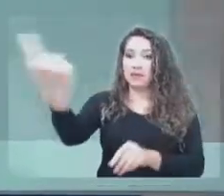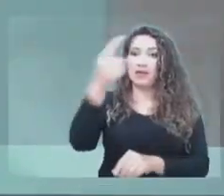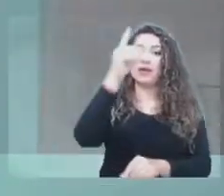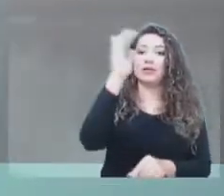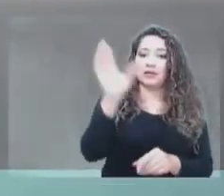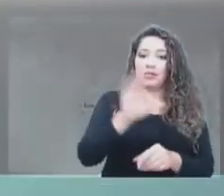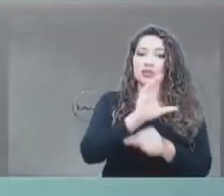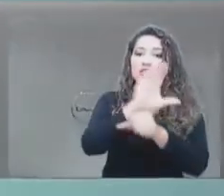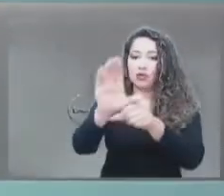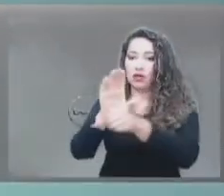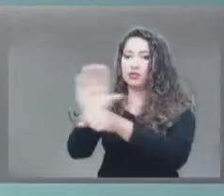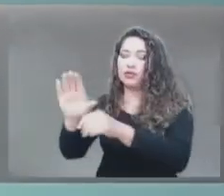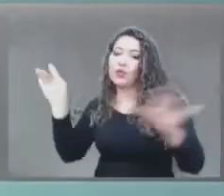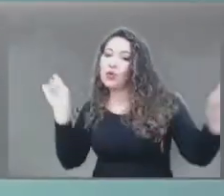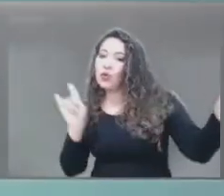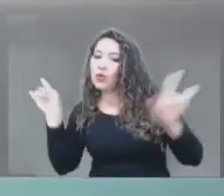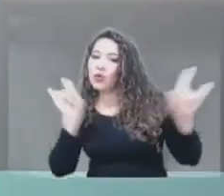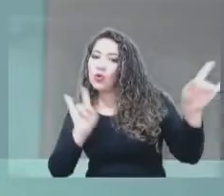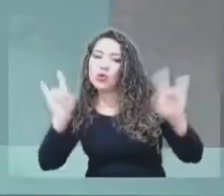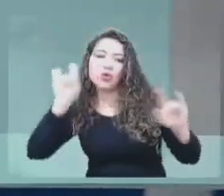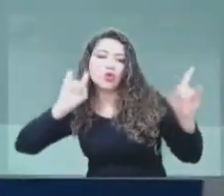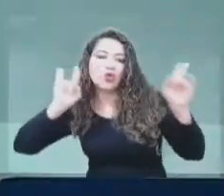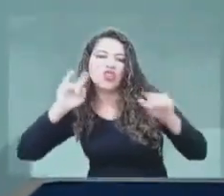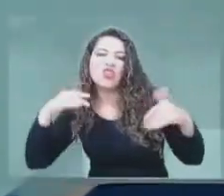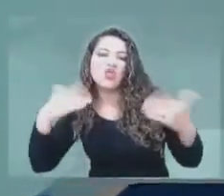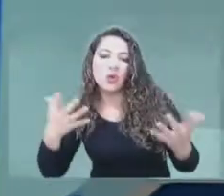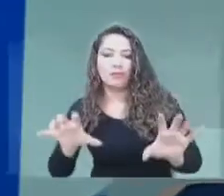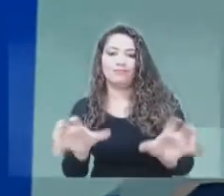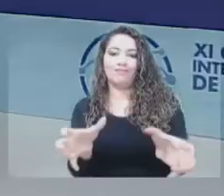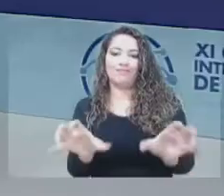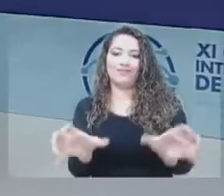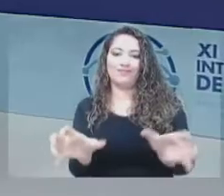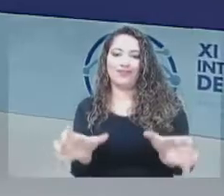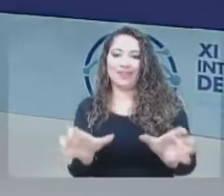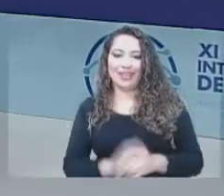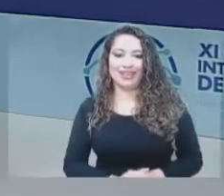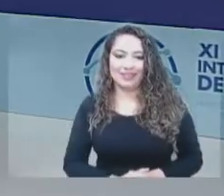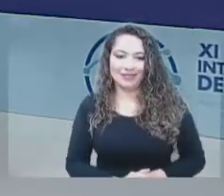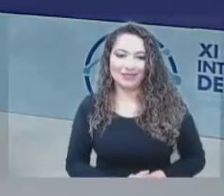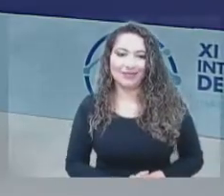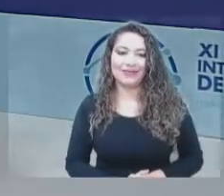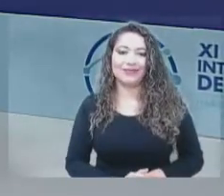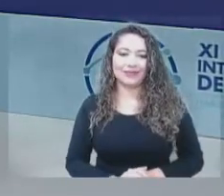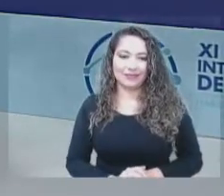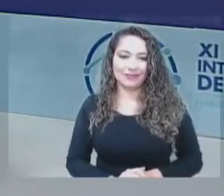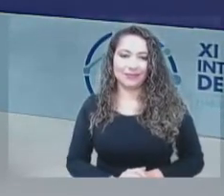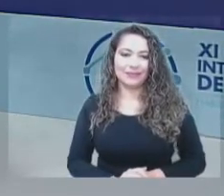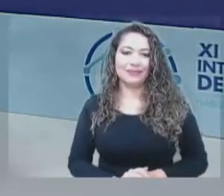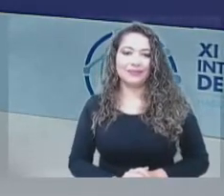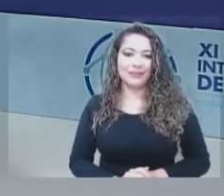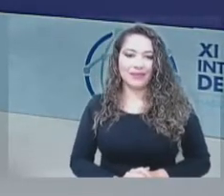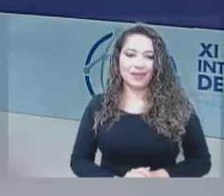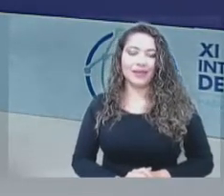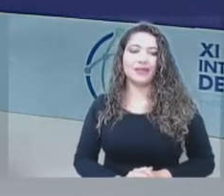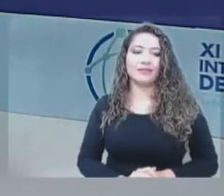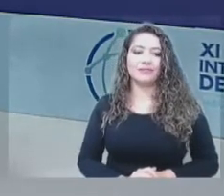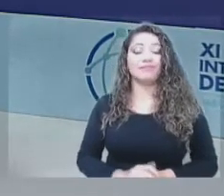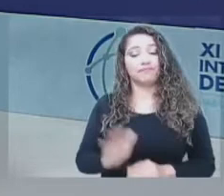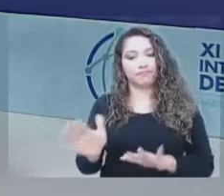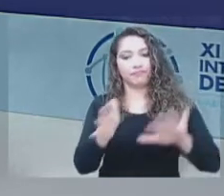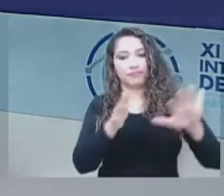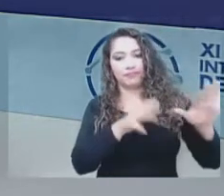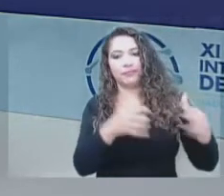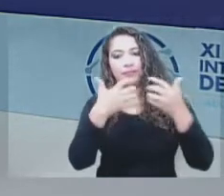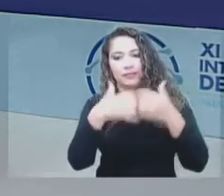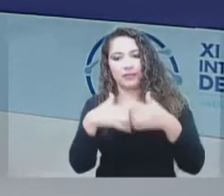través de la radio. De otro lado, teniendo en cuenta que la industria en general tiene unas necesidades